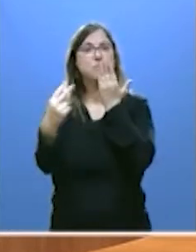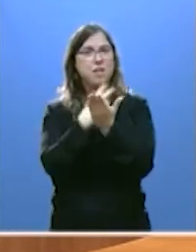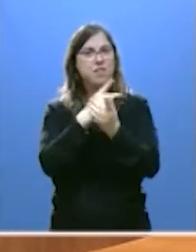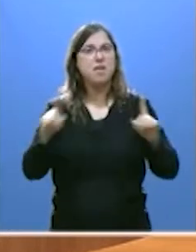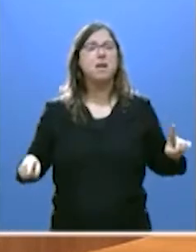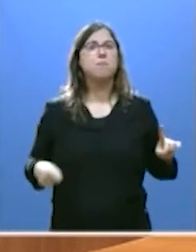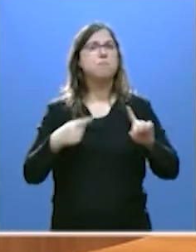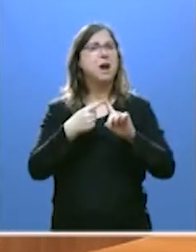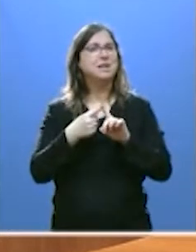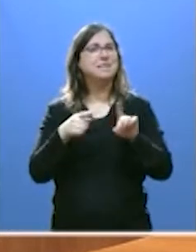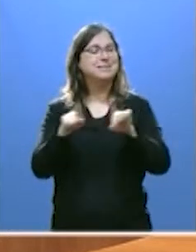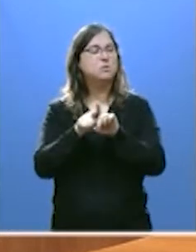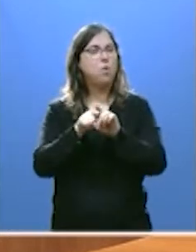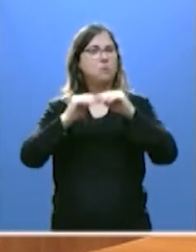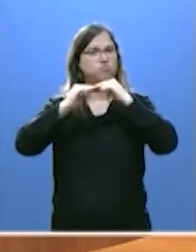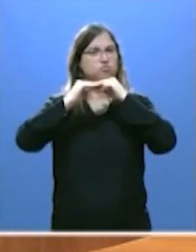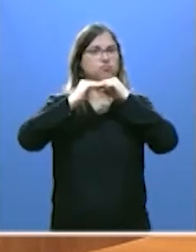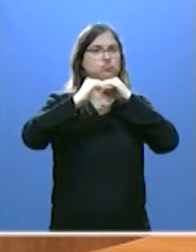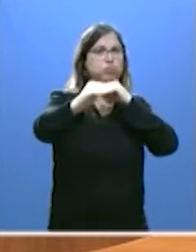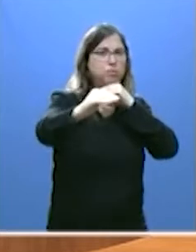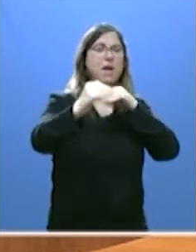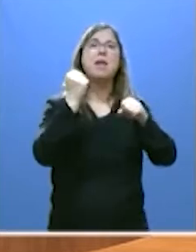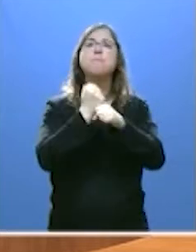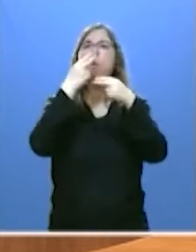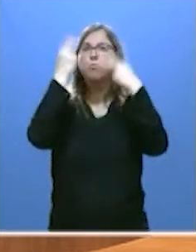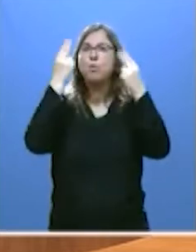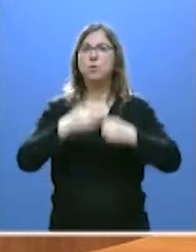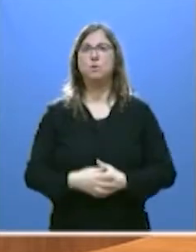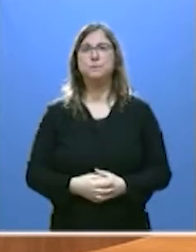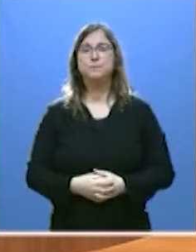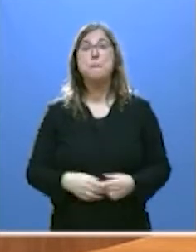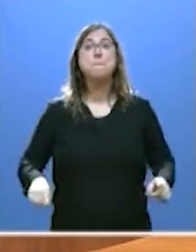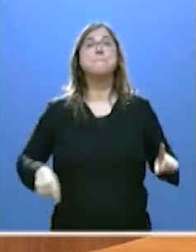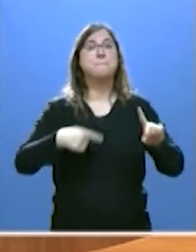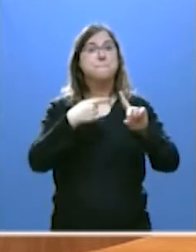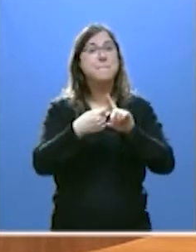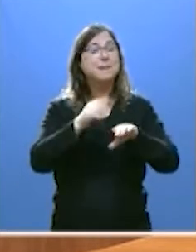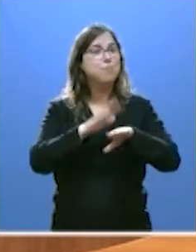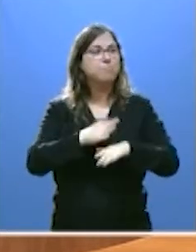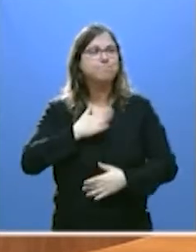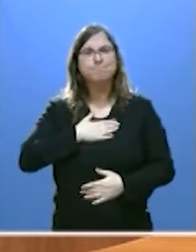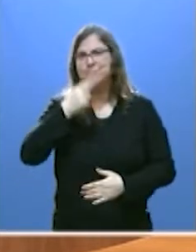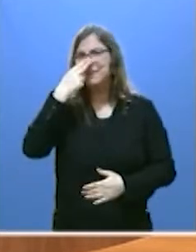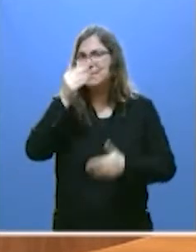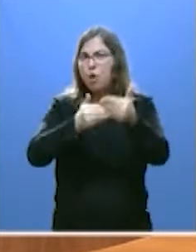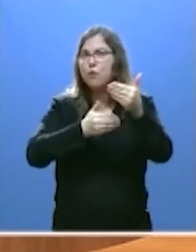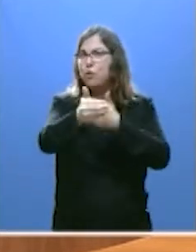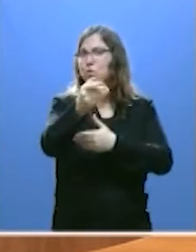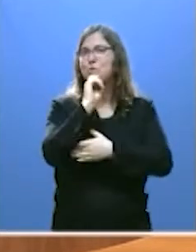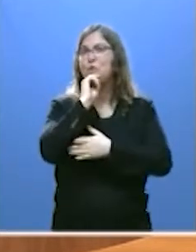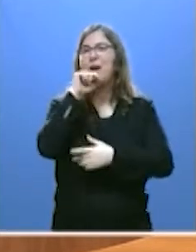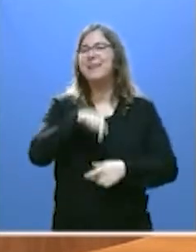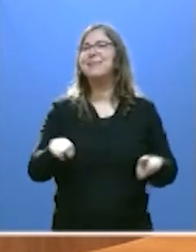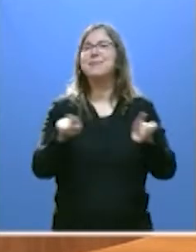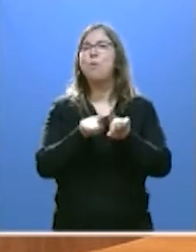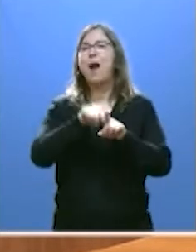aumentar la estabilidad en el empleo público. Y, también, porque nos importa el futuro, aquí no se